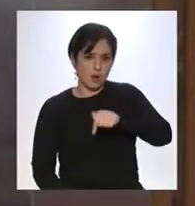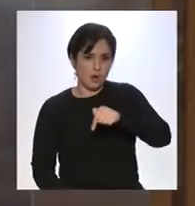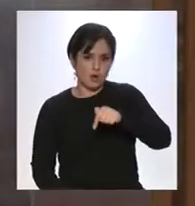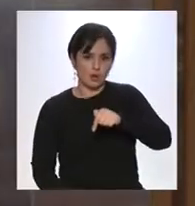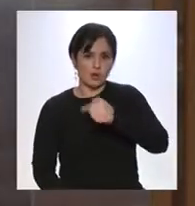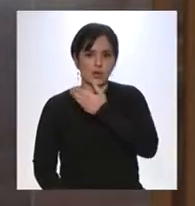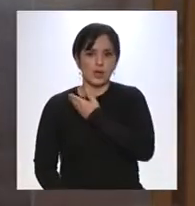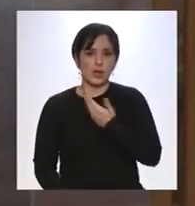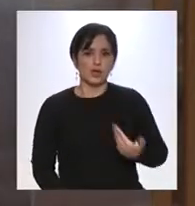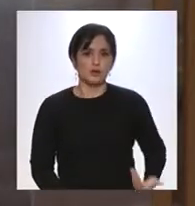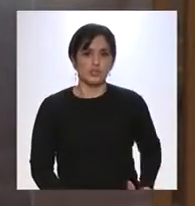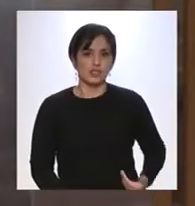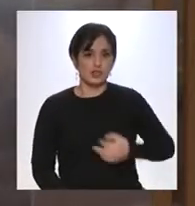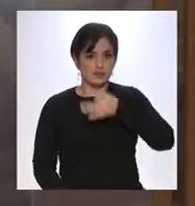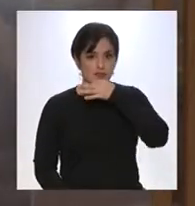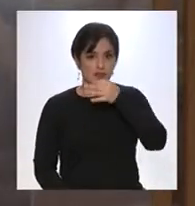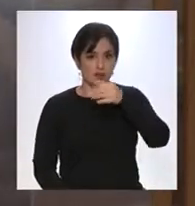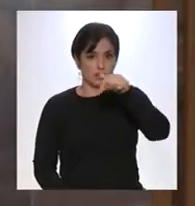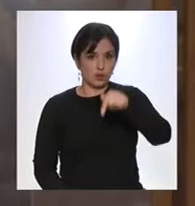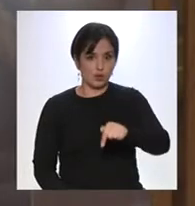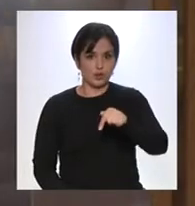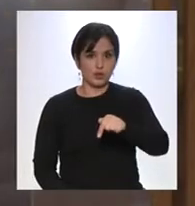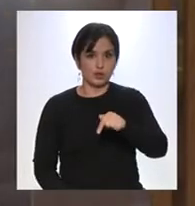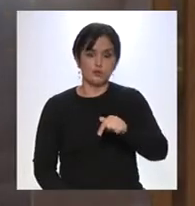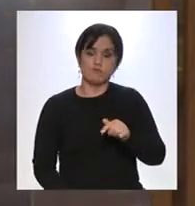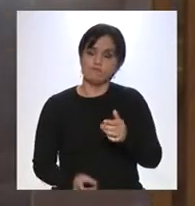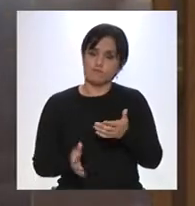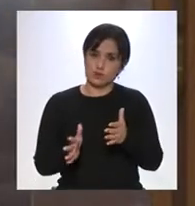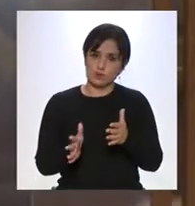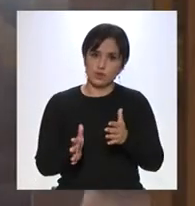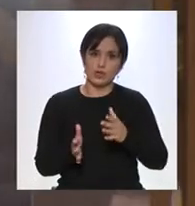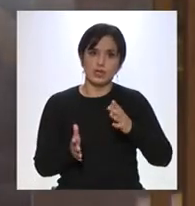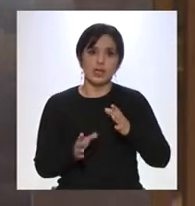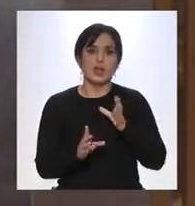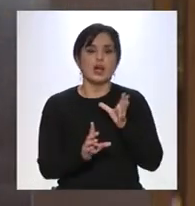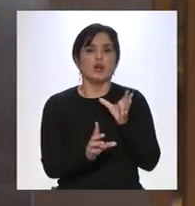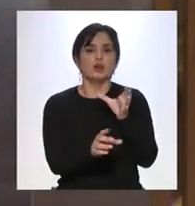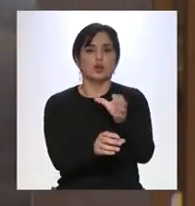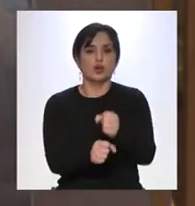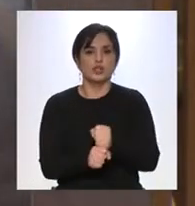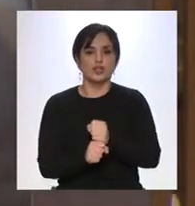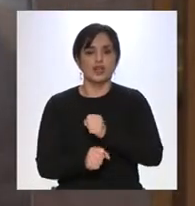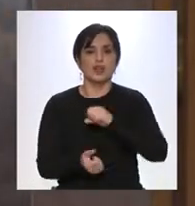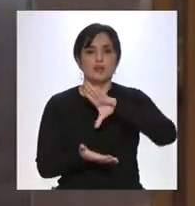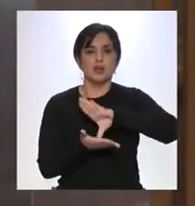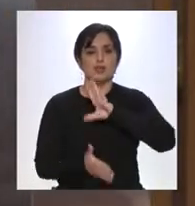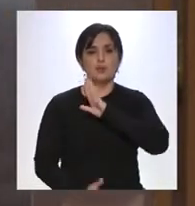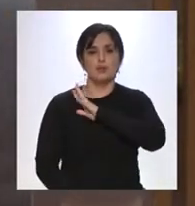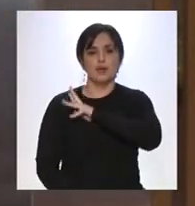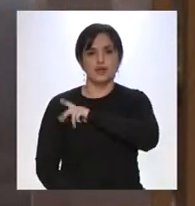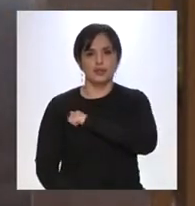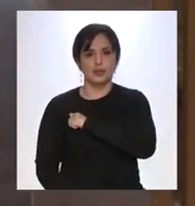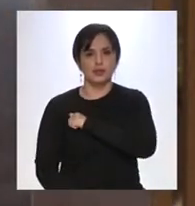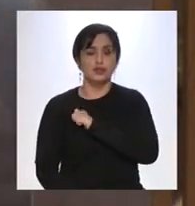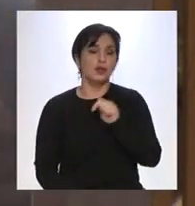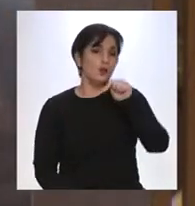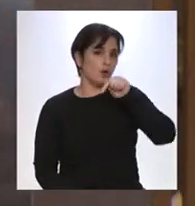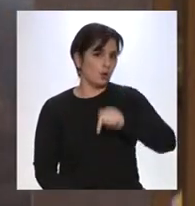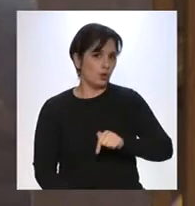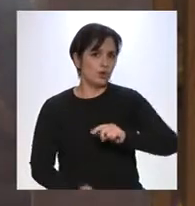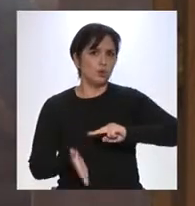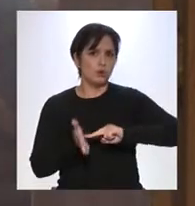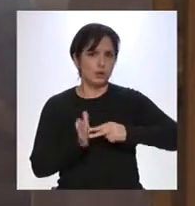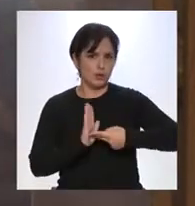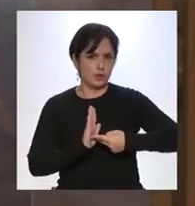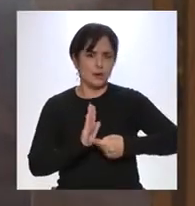Netanyahu ha dicho hoy día que está dentro de las probabilidades de la conquista de Palestina y hay hoy en este conflicto